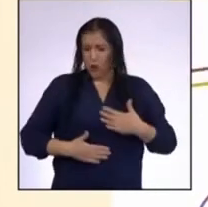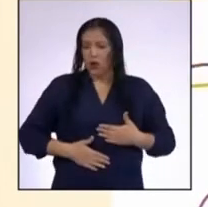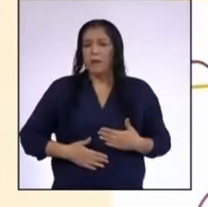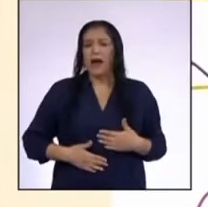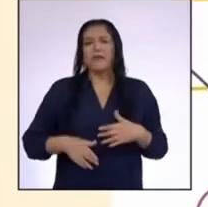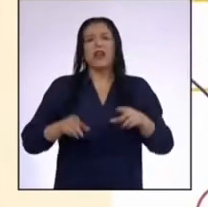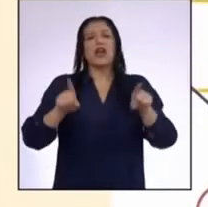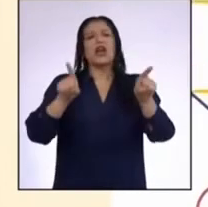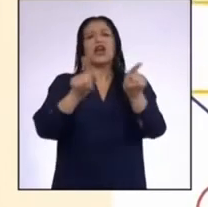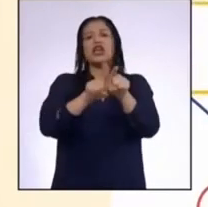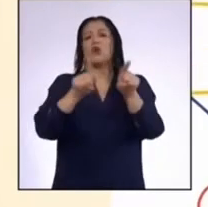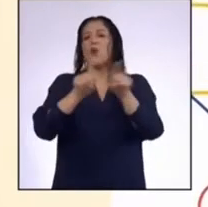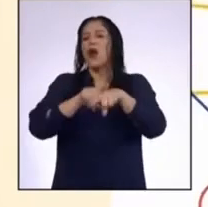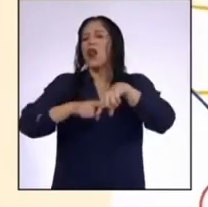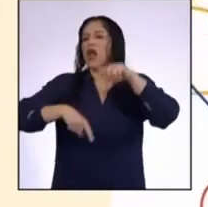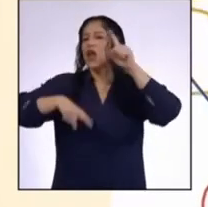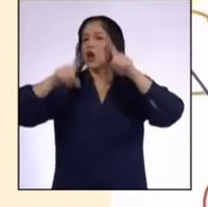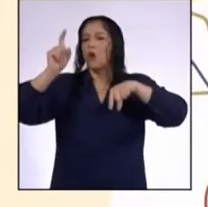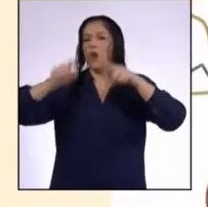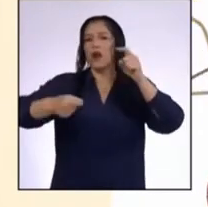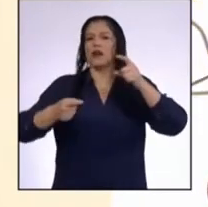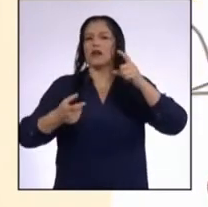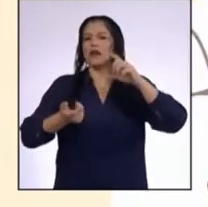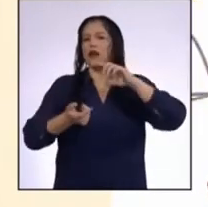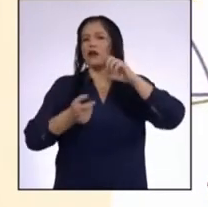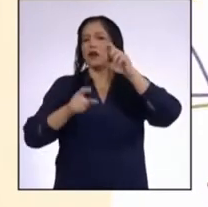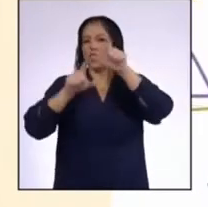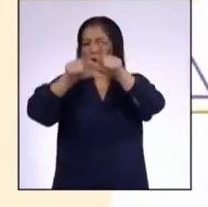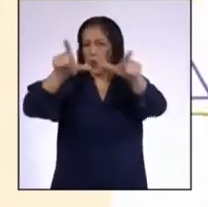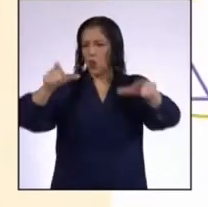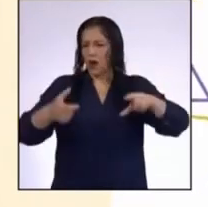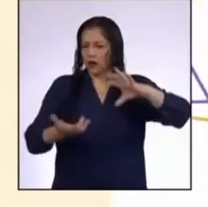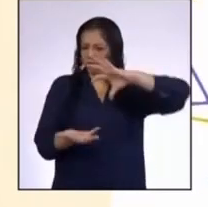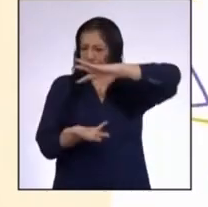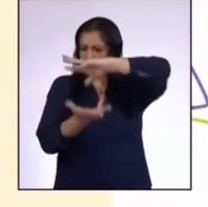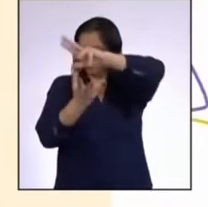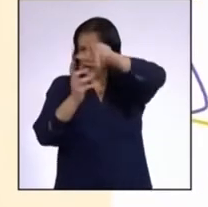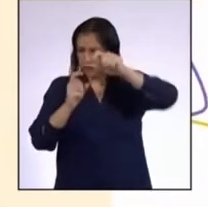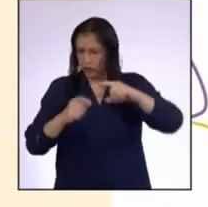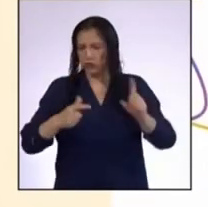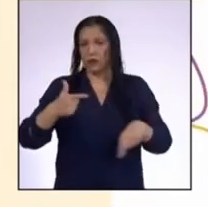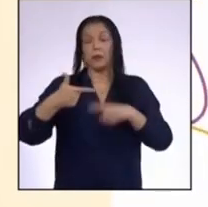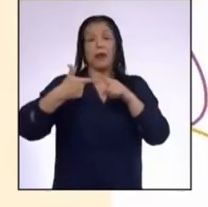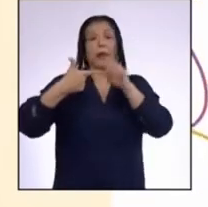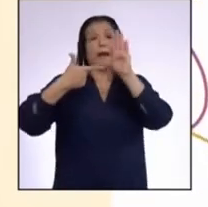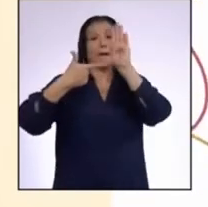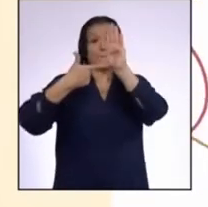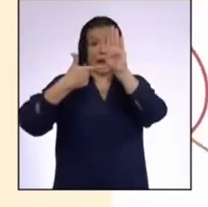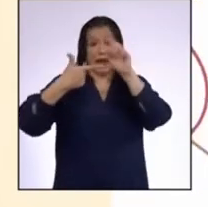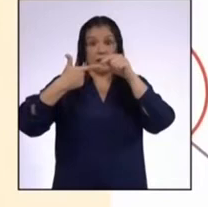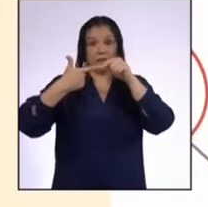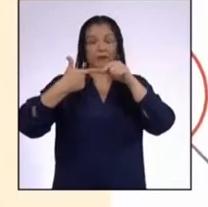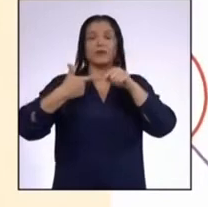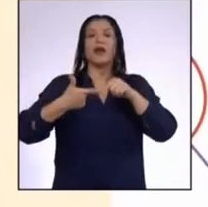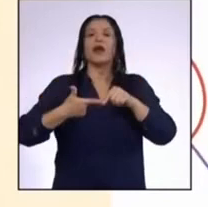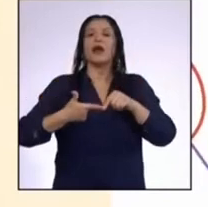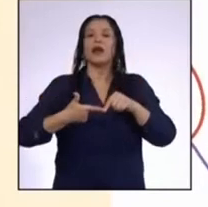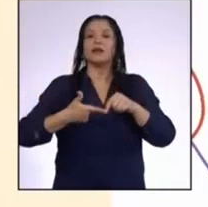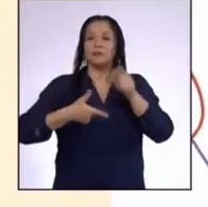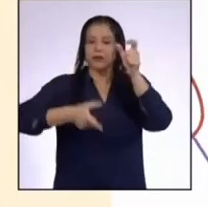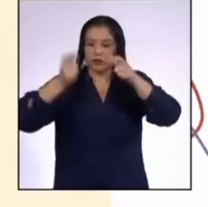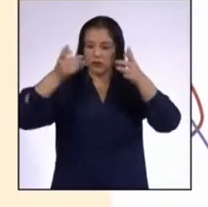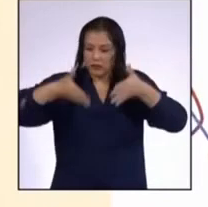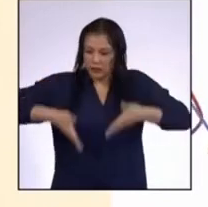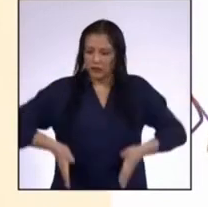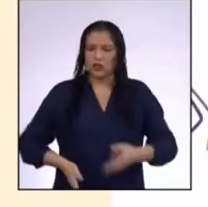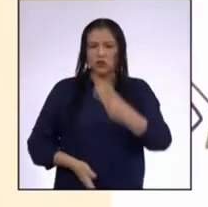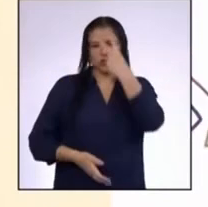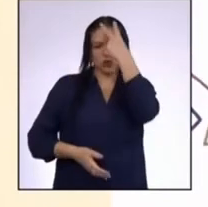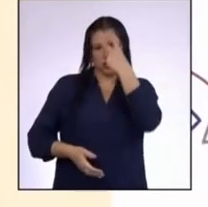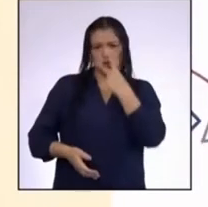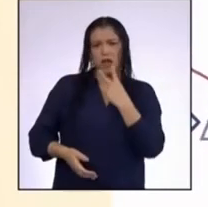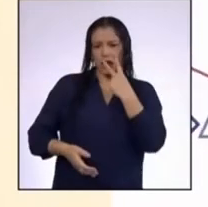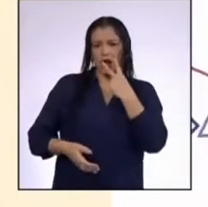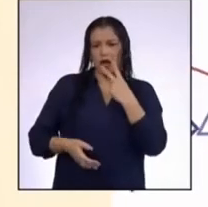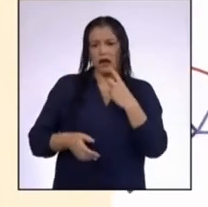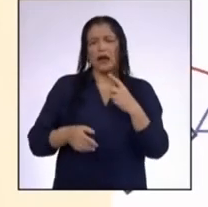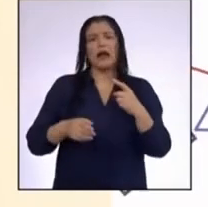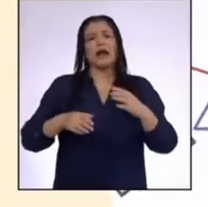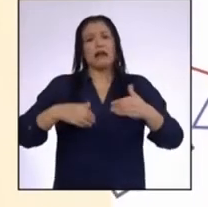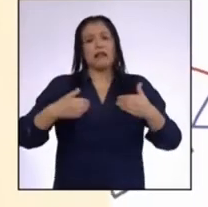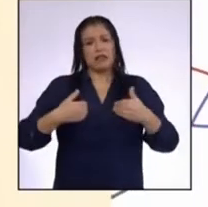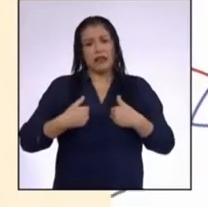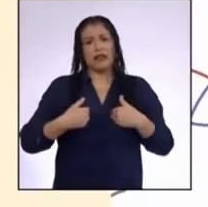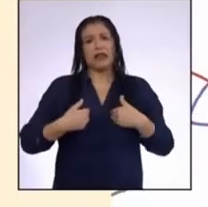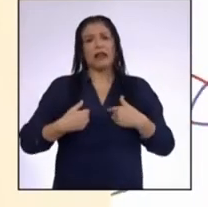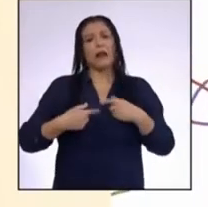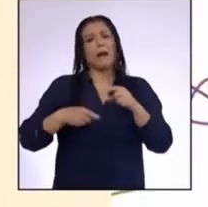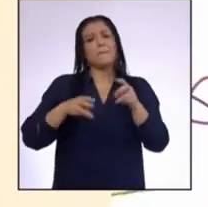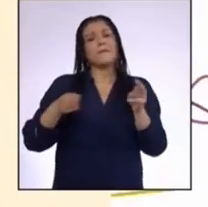similares en cualquier parte del mundo B. Las personas que han nacido ciegas Tienen formas de